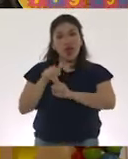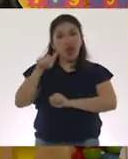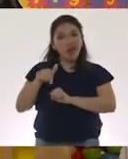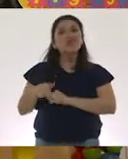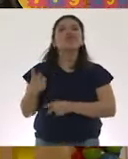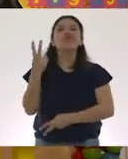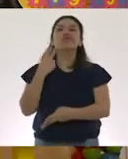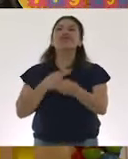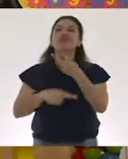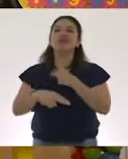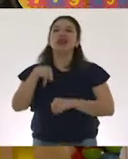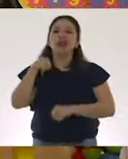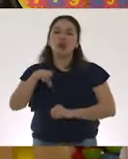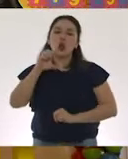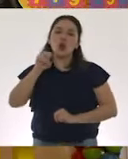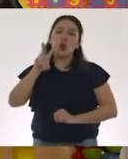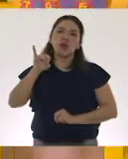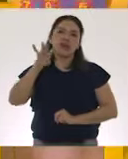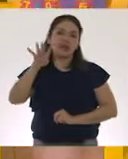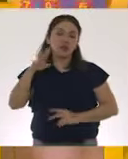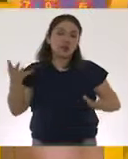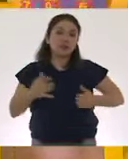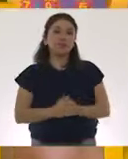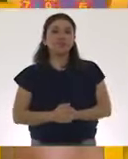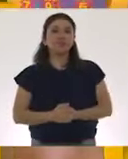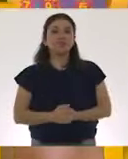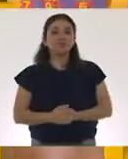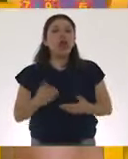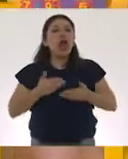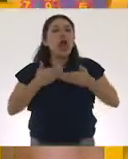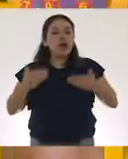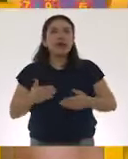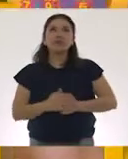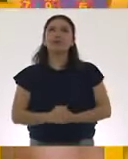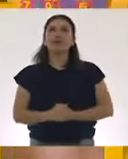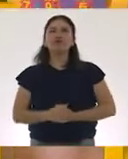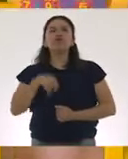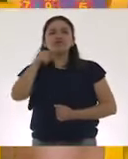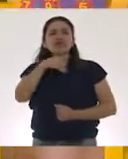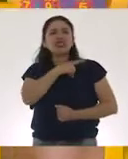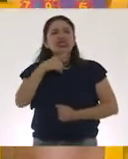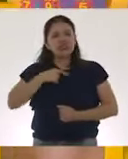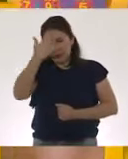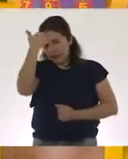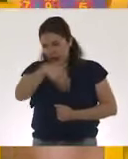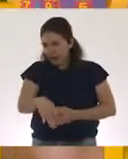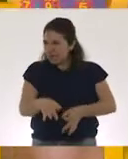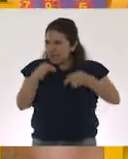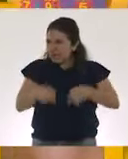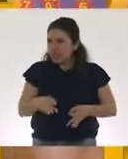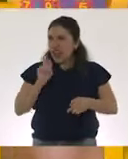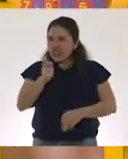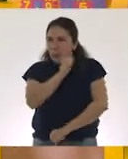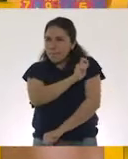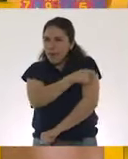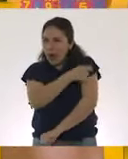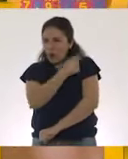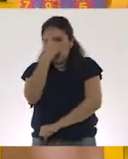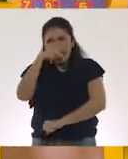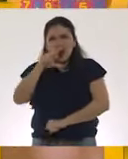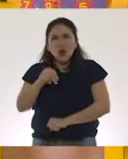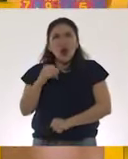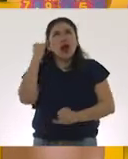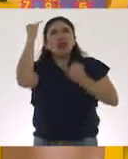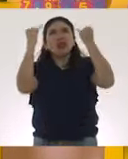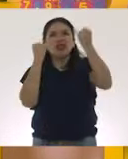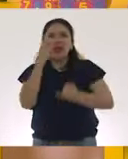genera este COVID-19. Ahora, ¿qué debemos de saber o tener bien claro con respecto a las vacunas para no generar